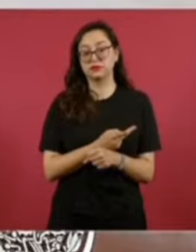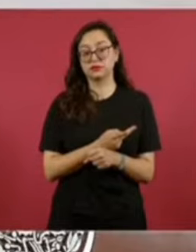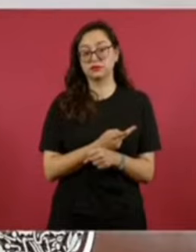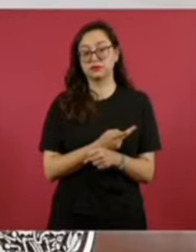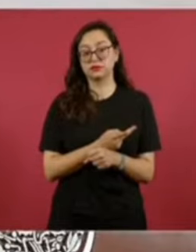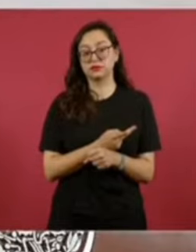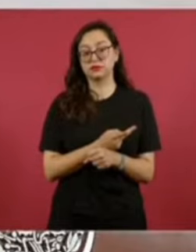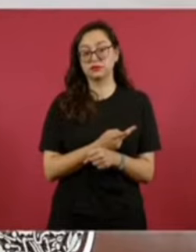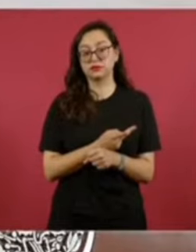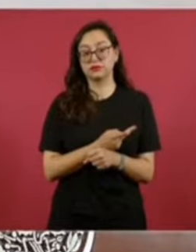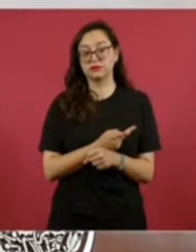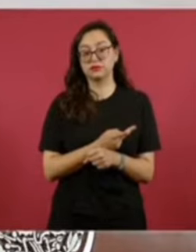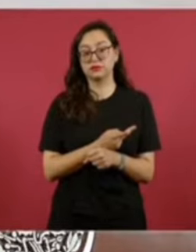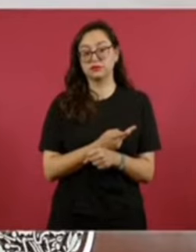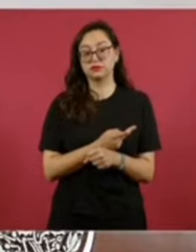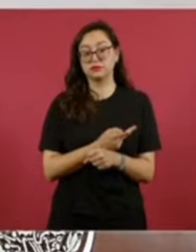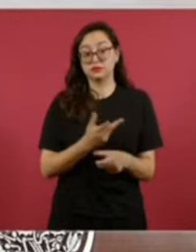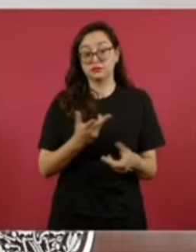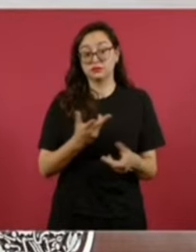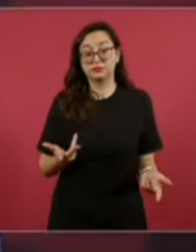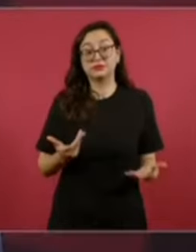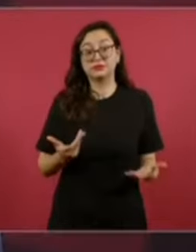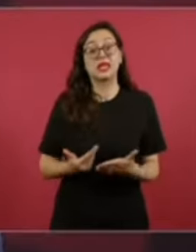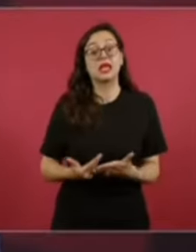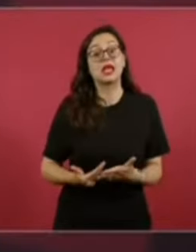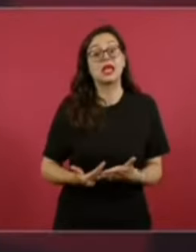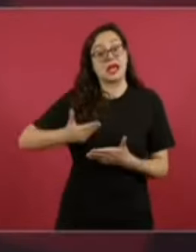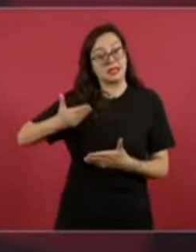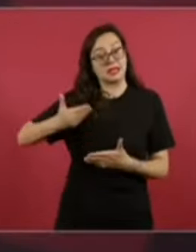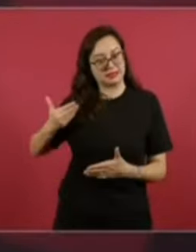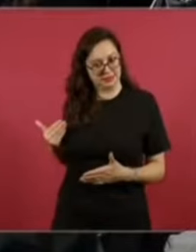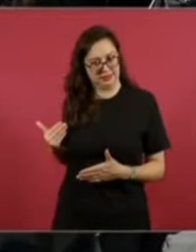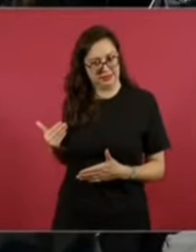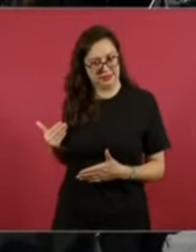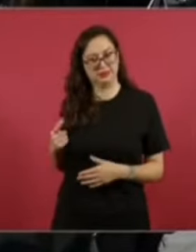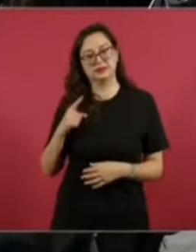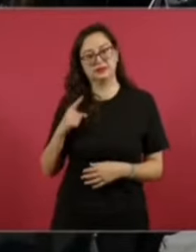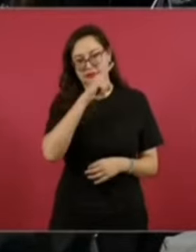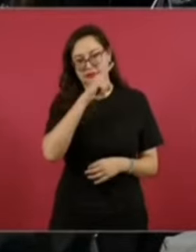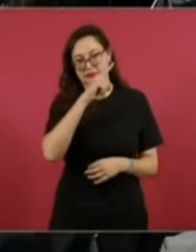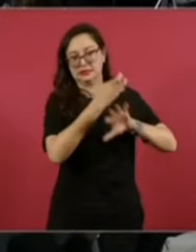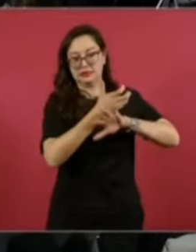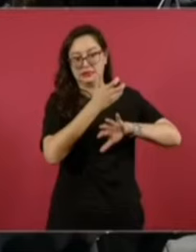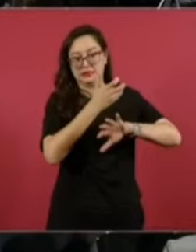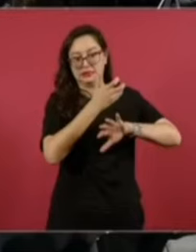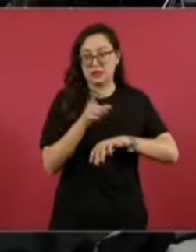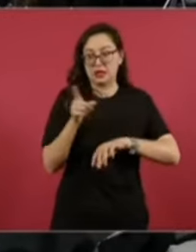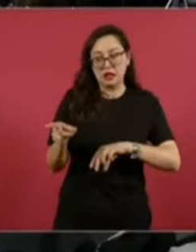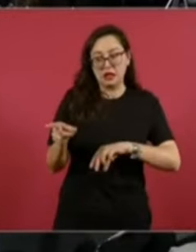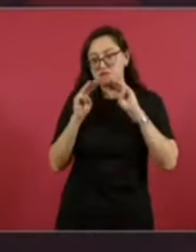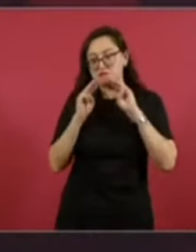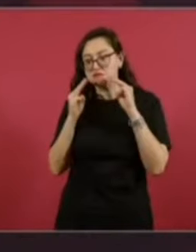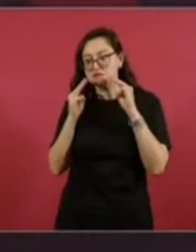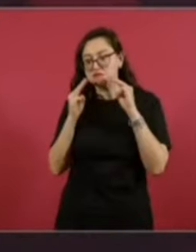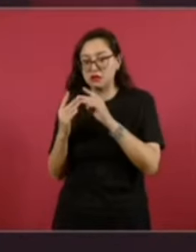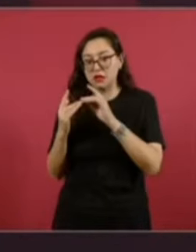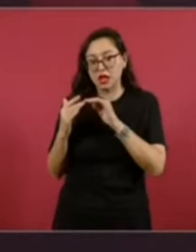debido a ese arreglo, que todavía no conocemos,